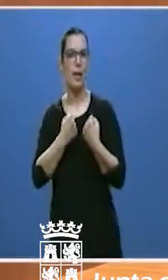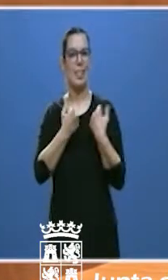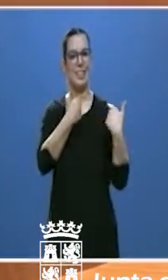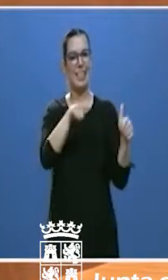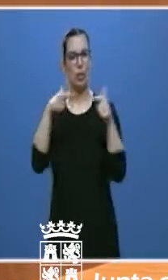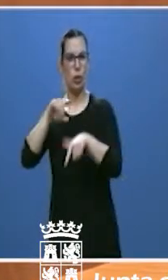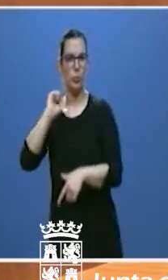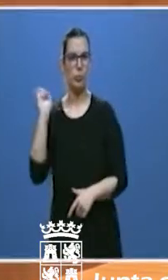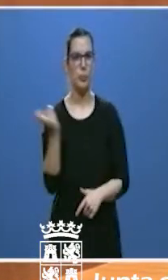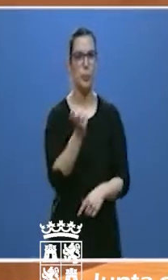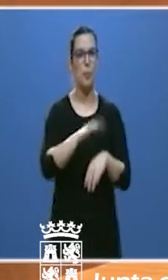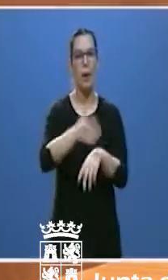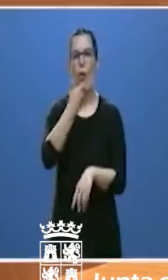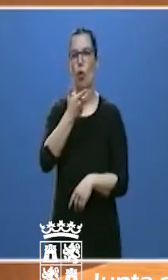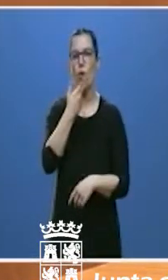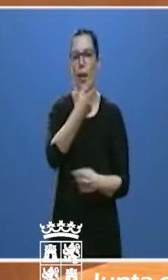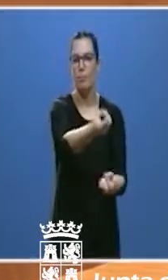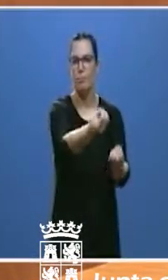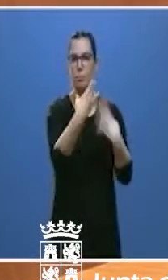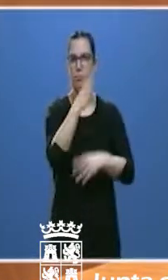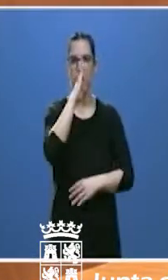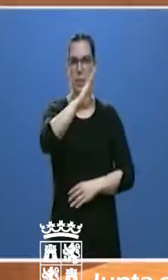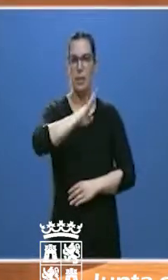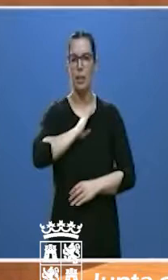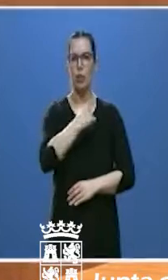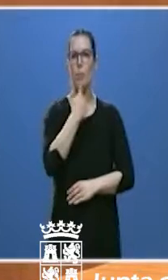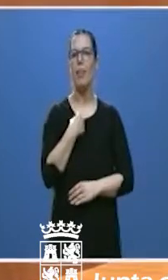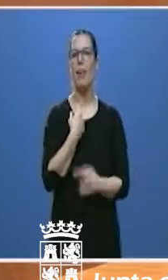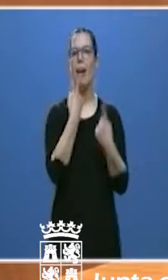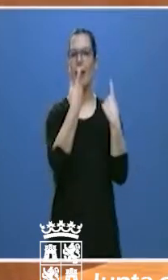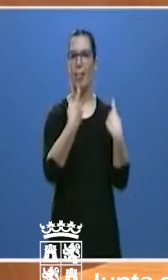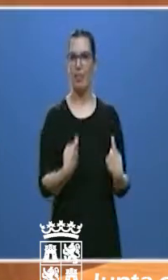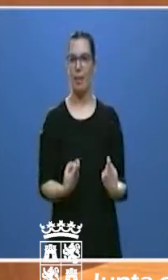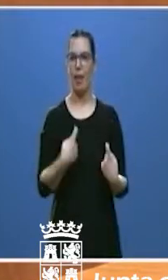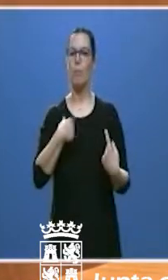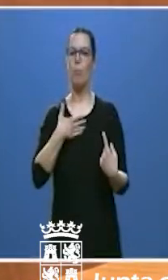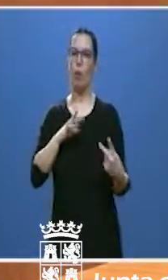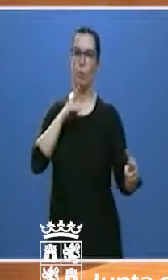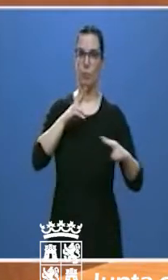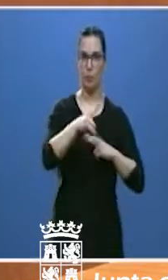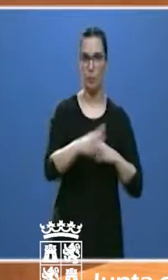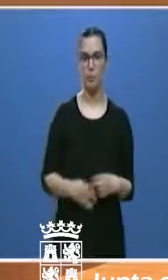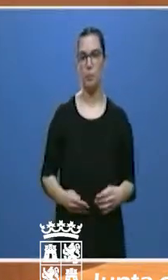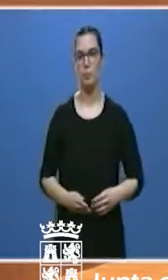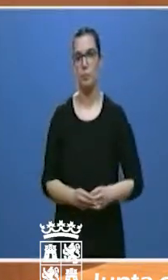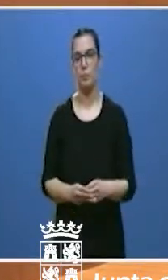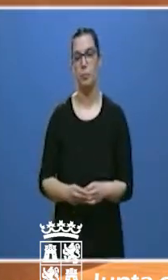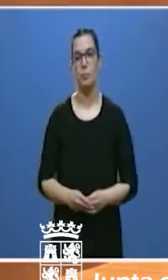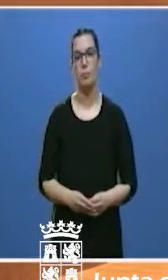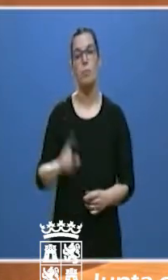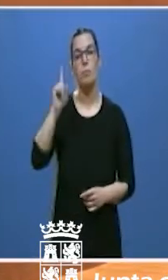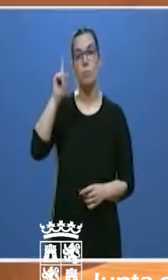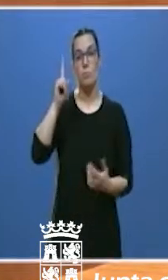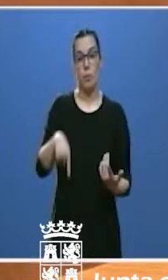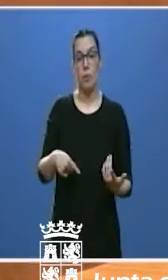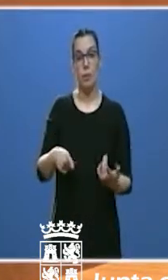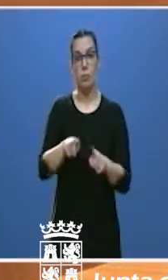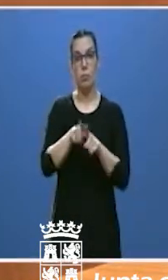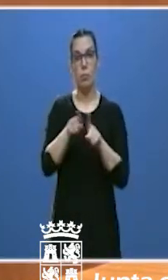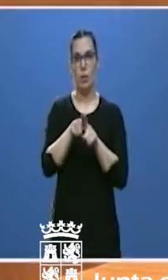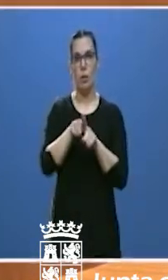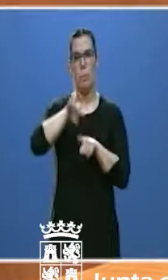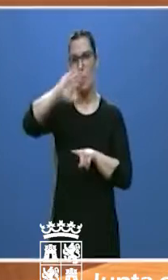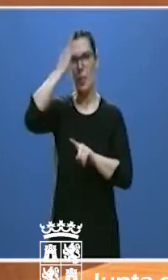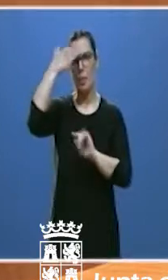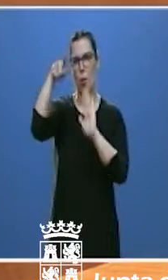sectores para conocer de primera mano sus necesidades y darles respuesta. Actuamos, asimismo, bajo estrictos